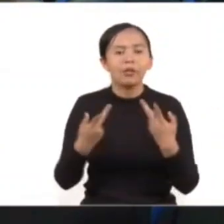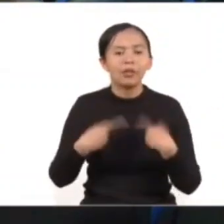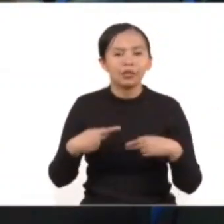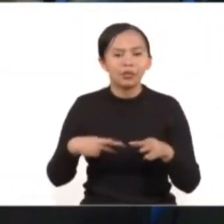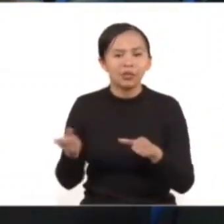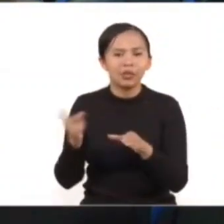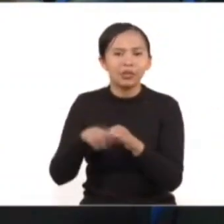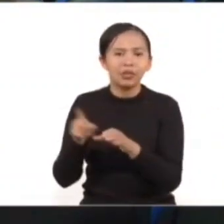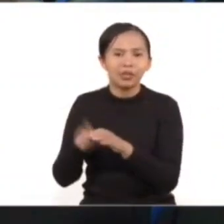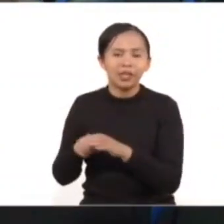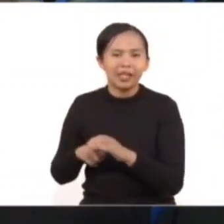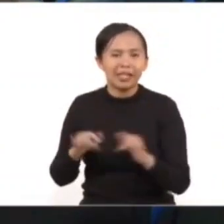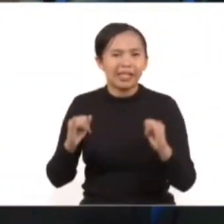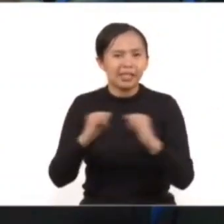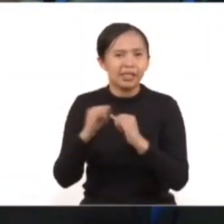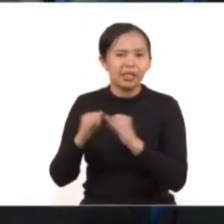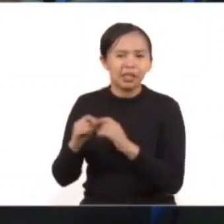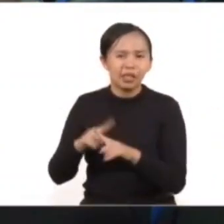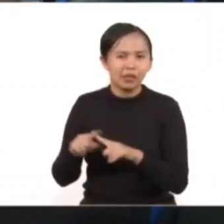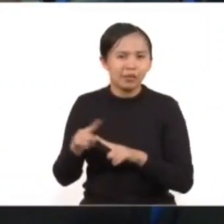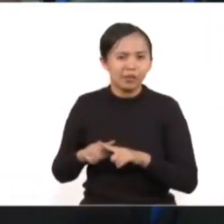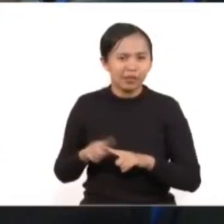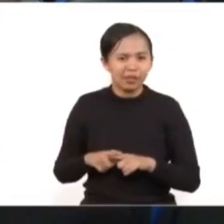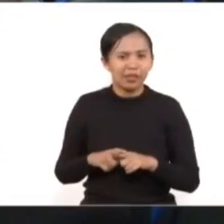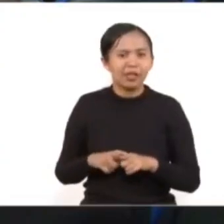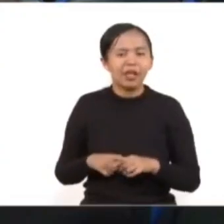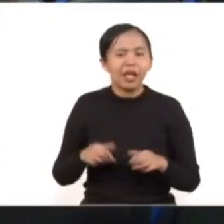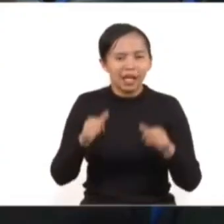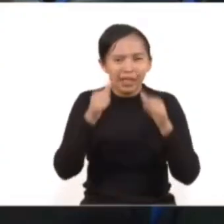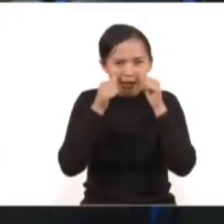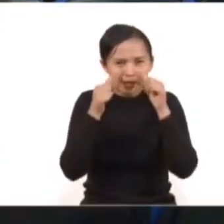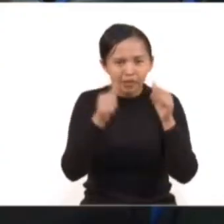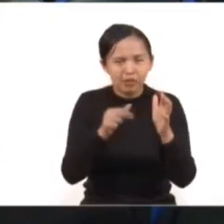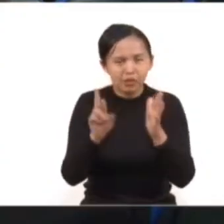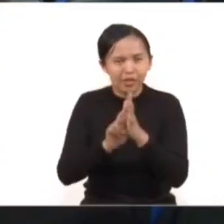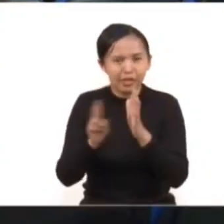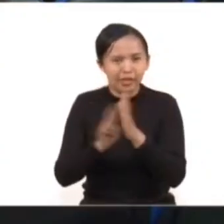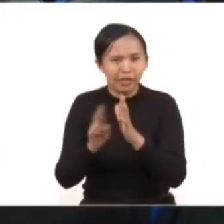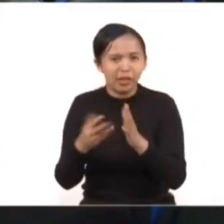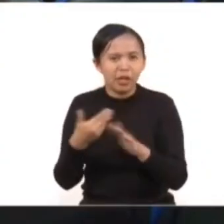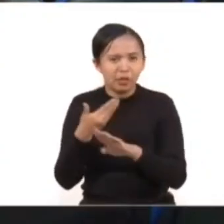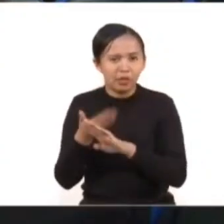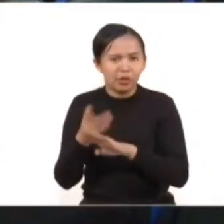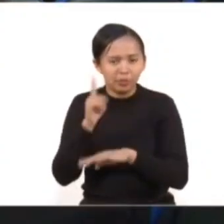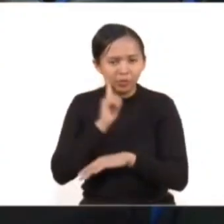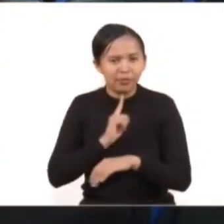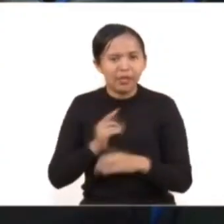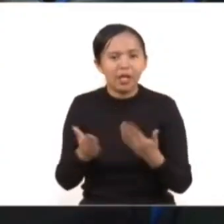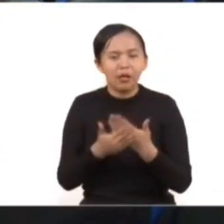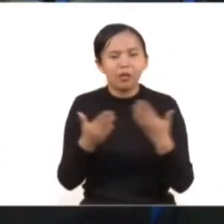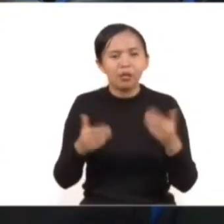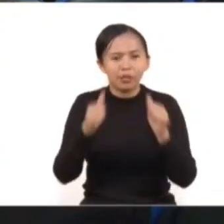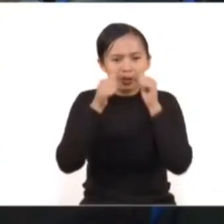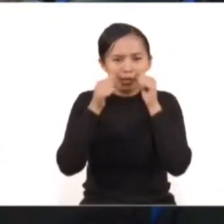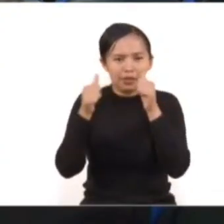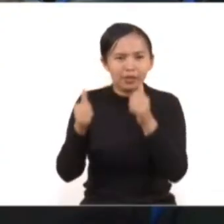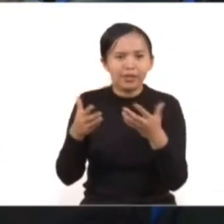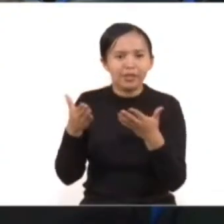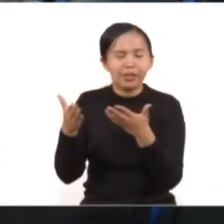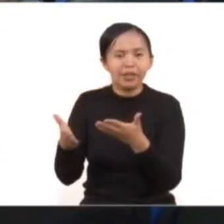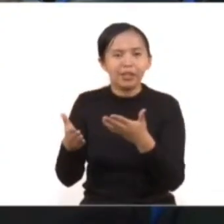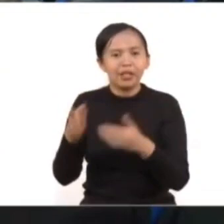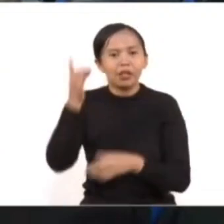integrantes del Grupo Interinstitucional y Multidisciplinario de Seguimiento a la Alerta por Violencia contra las Mujeres. A continuación, damos la